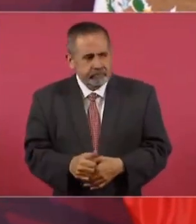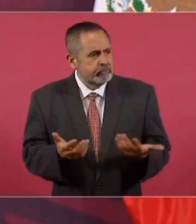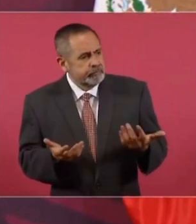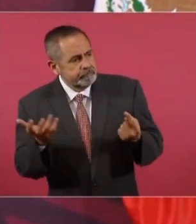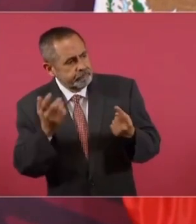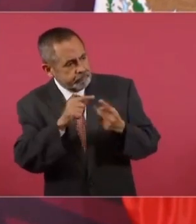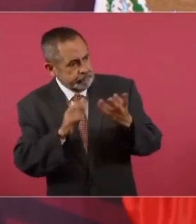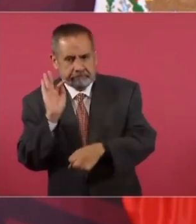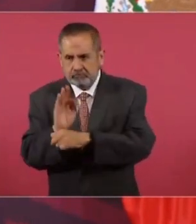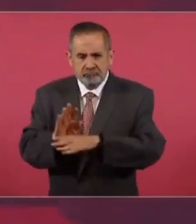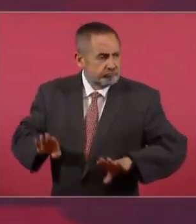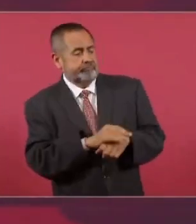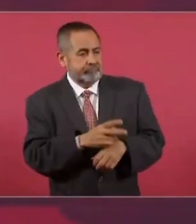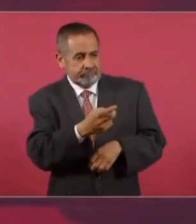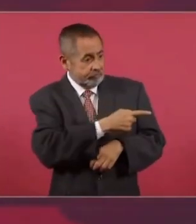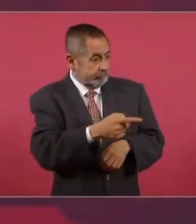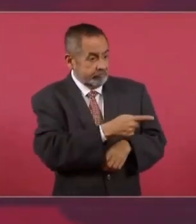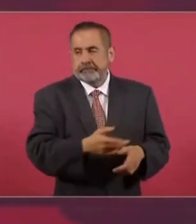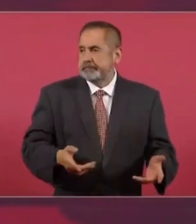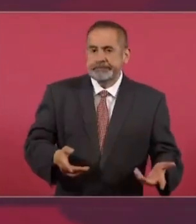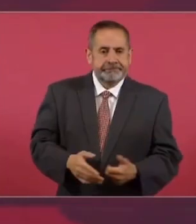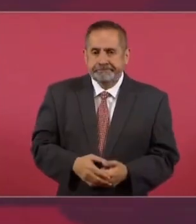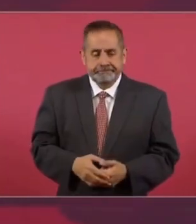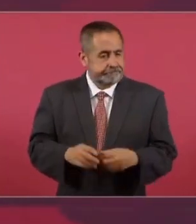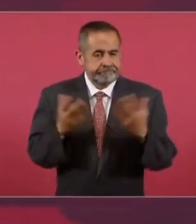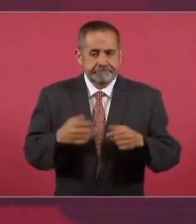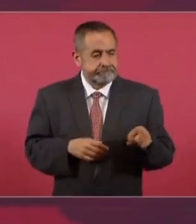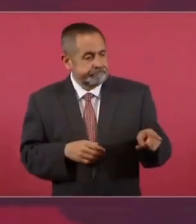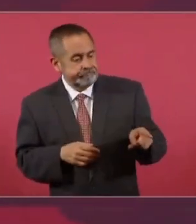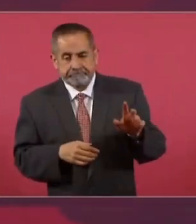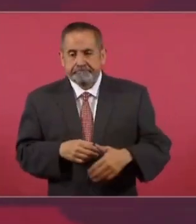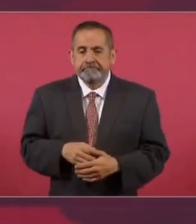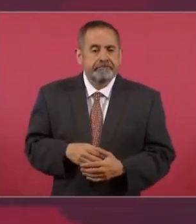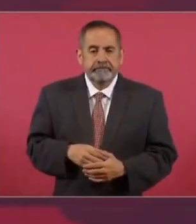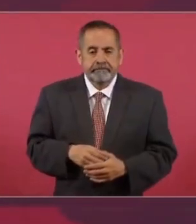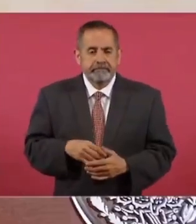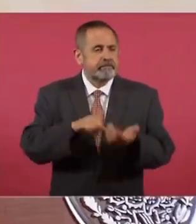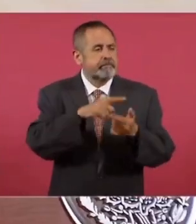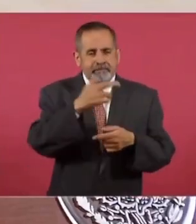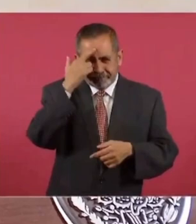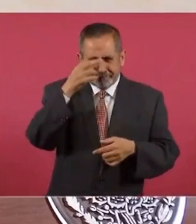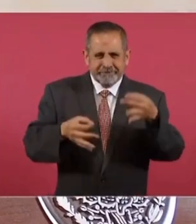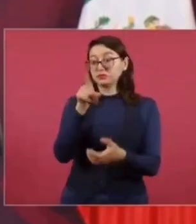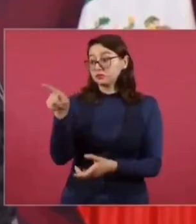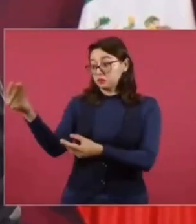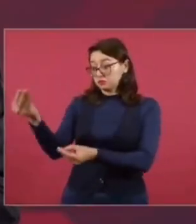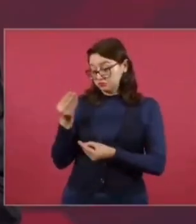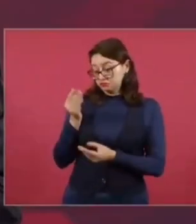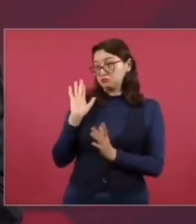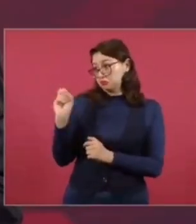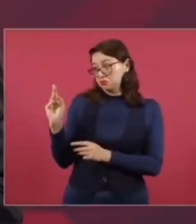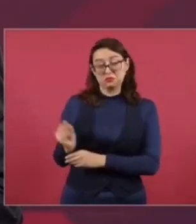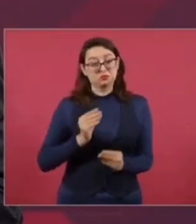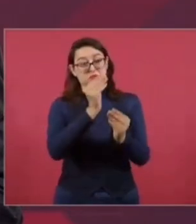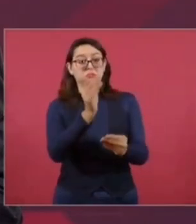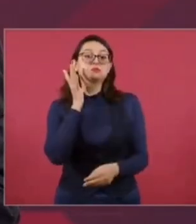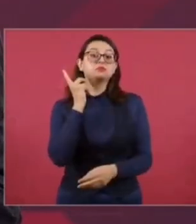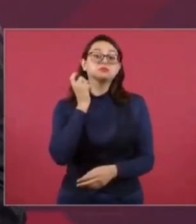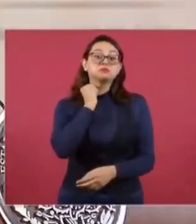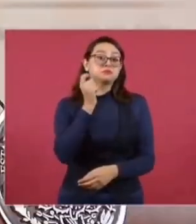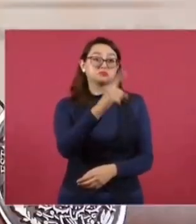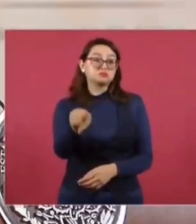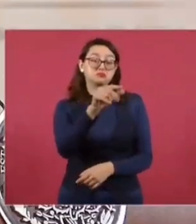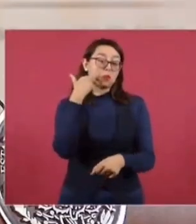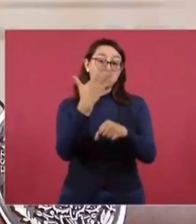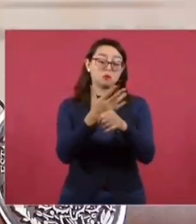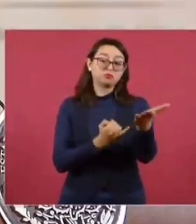hagan a favor del pueblo. Y es muy claro, con esto que hicieron, hizo un ministro, con los libros de texto. Y sí